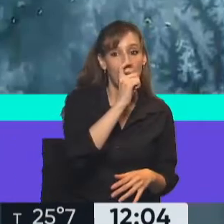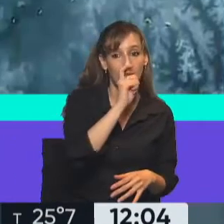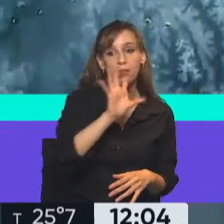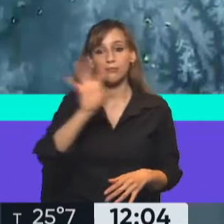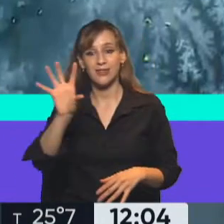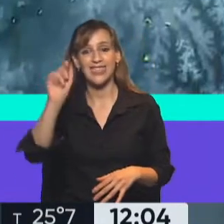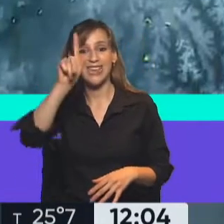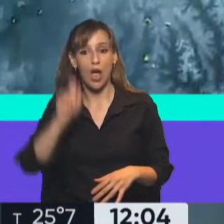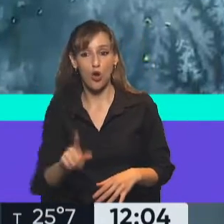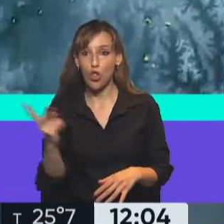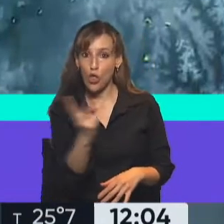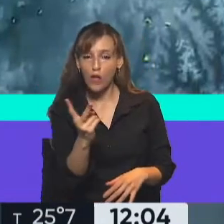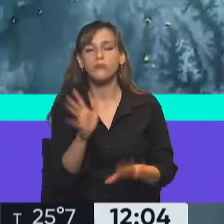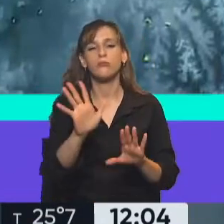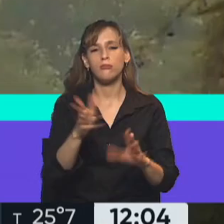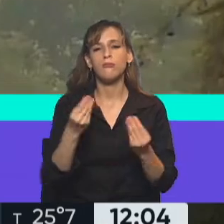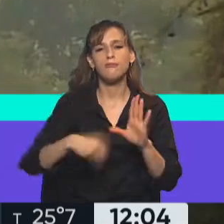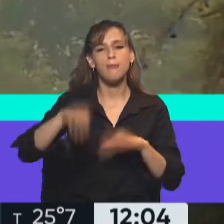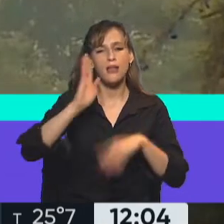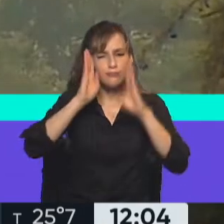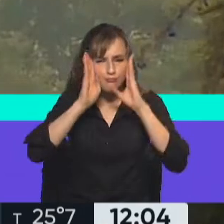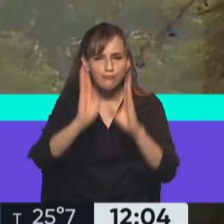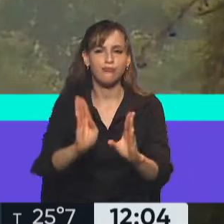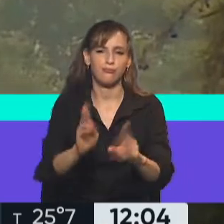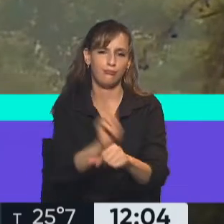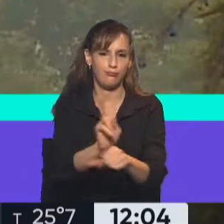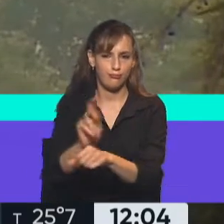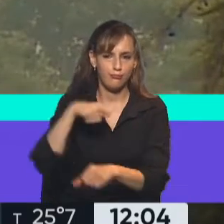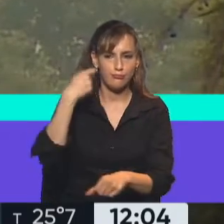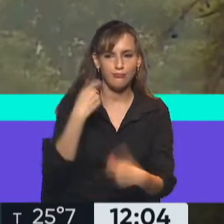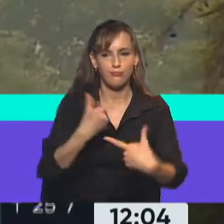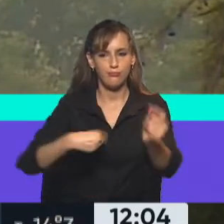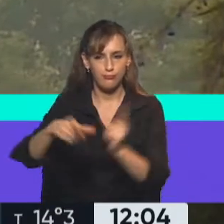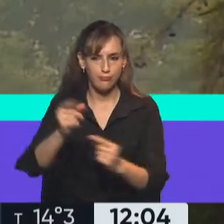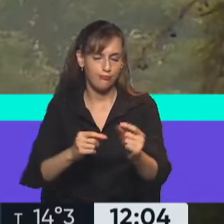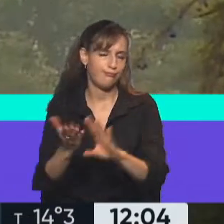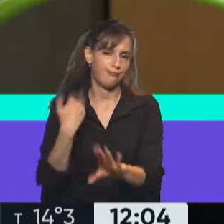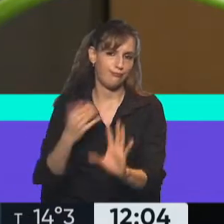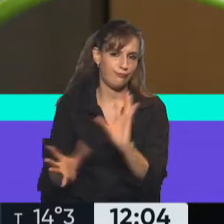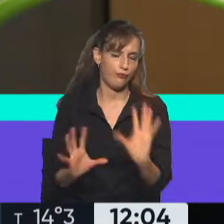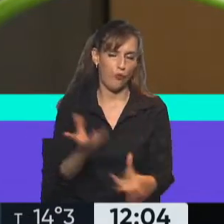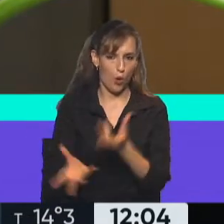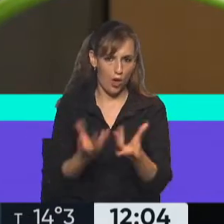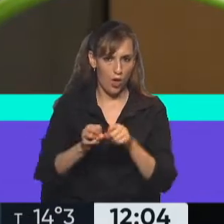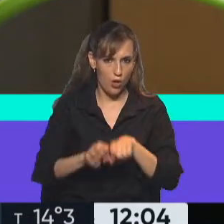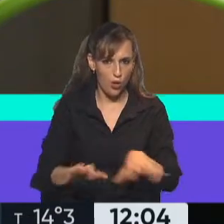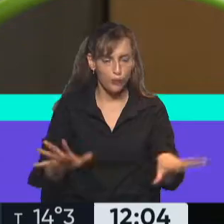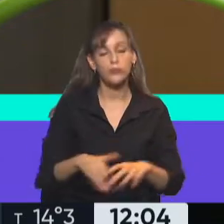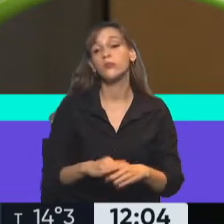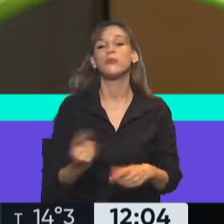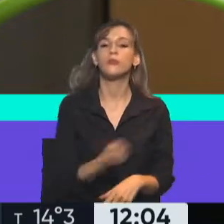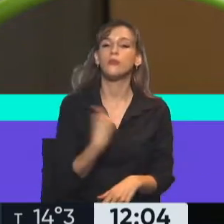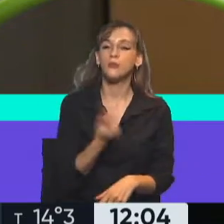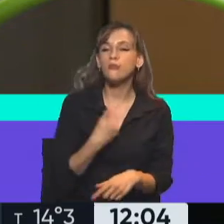enfocadas en asistir a la fauna silvestre afectada por los incendios forestales. Lo que nosotros diagnosticamos es que toda la región